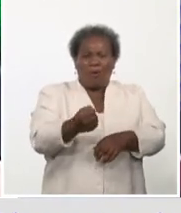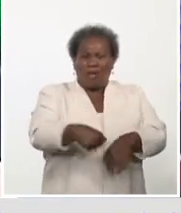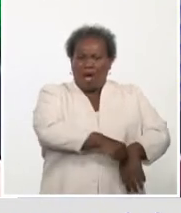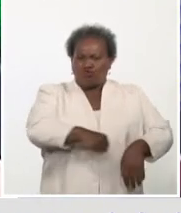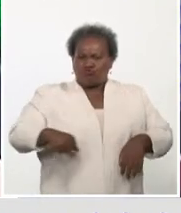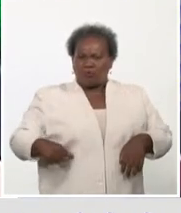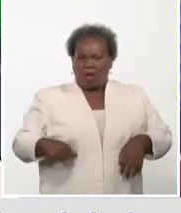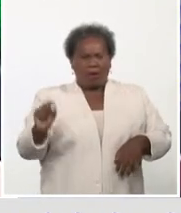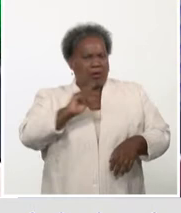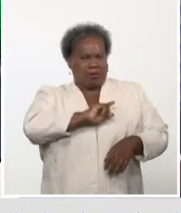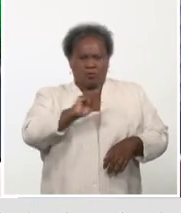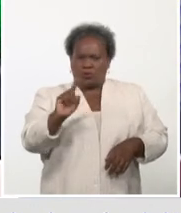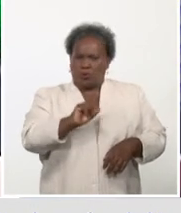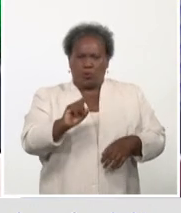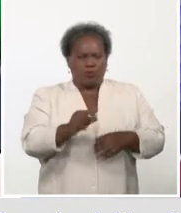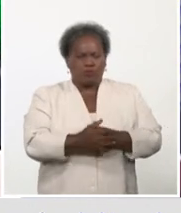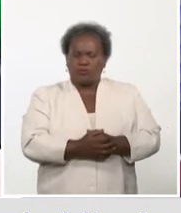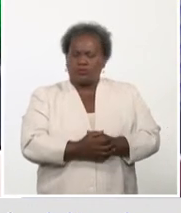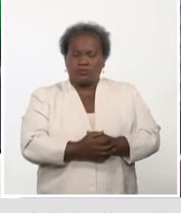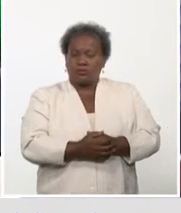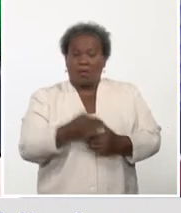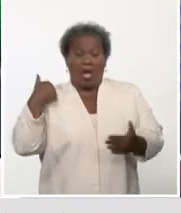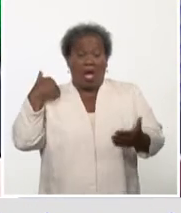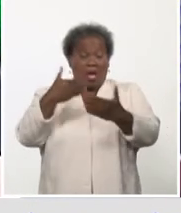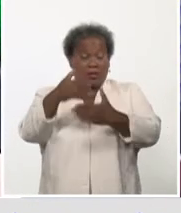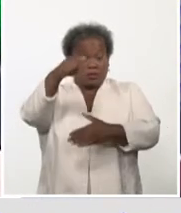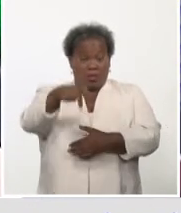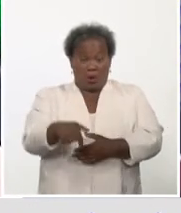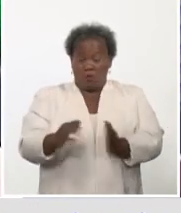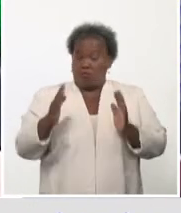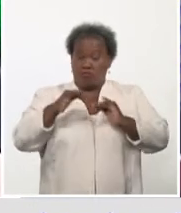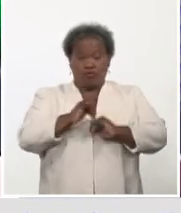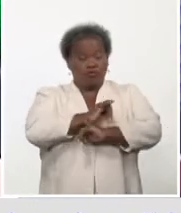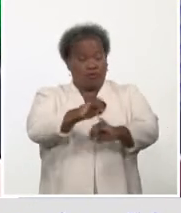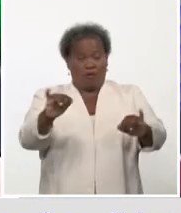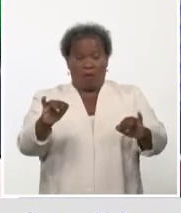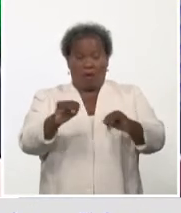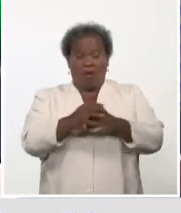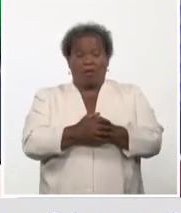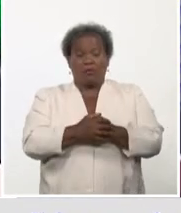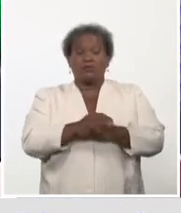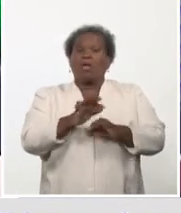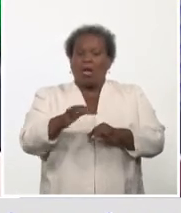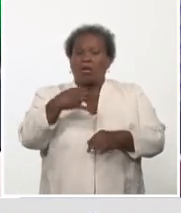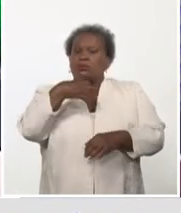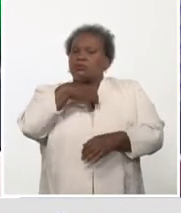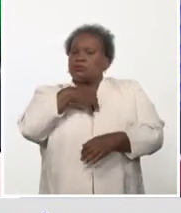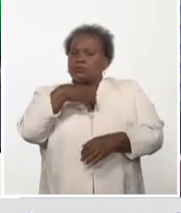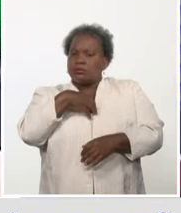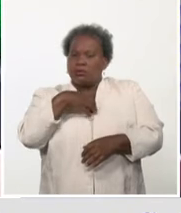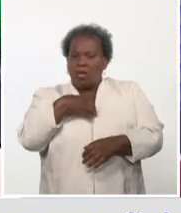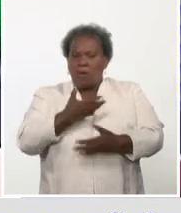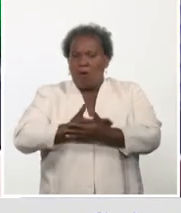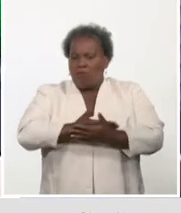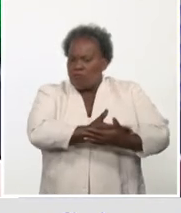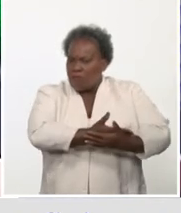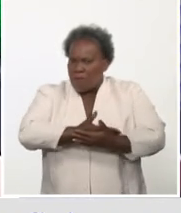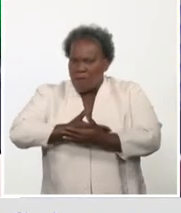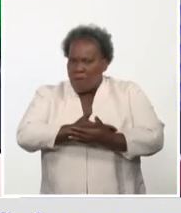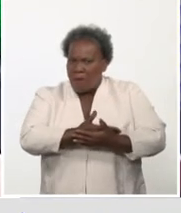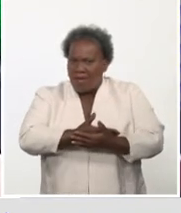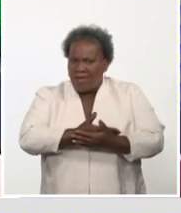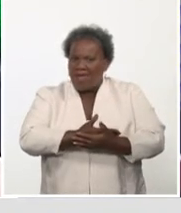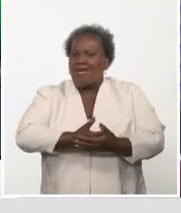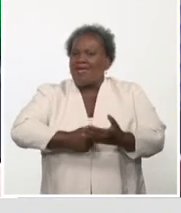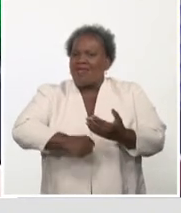Es decir, hasta ahora no se han reportado y hay un protocolo, por supuesto, para pesquisa también de recién nacido, recién nacido que nace de